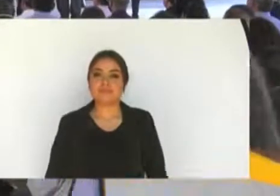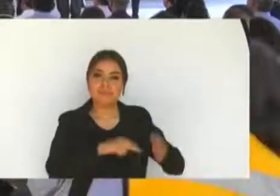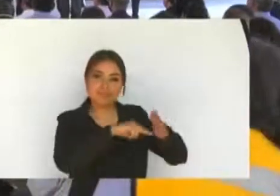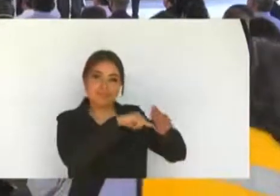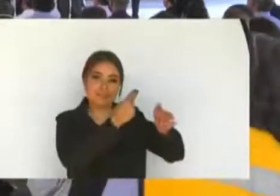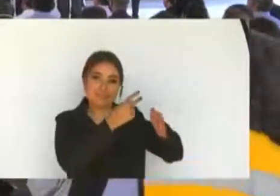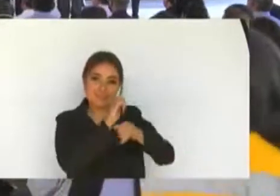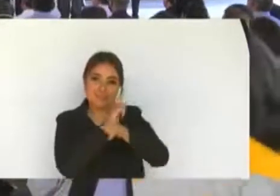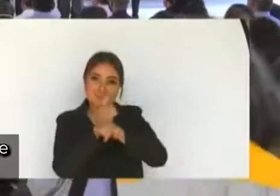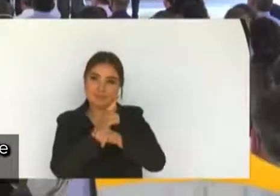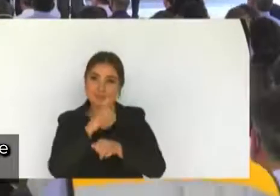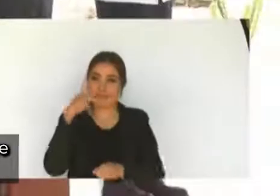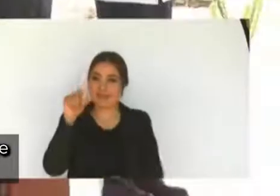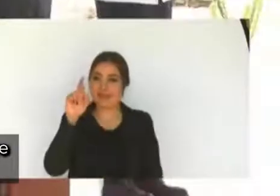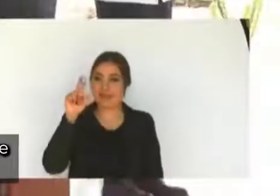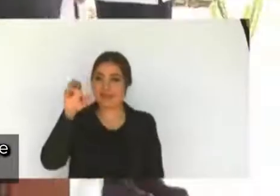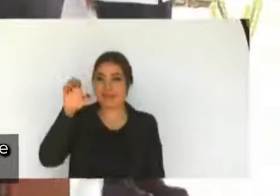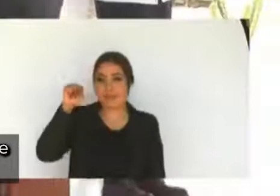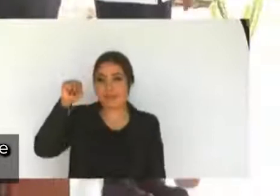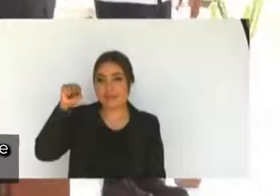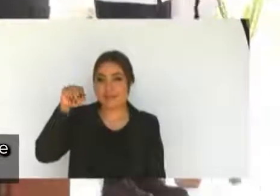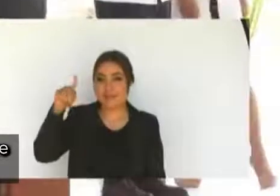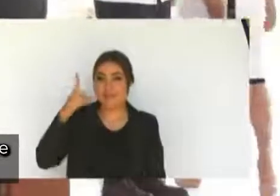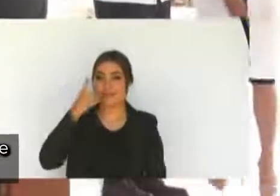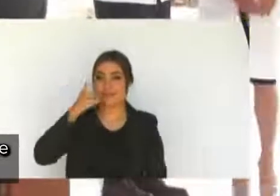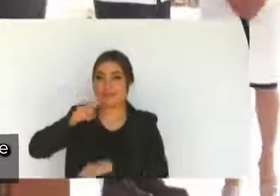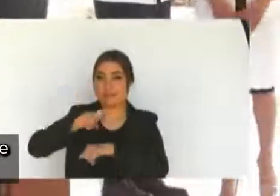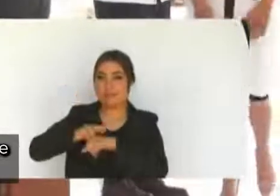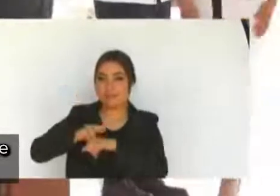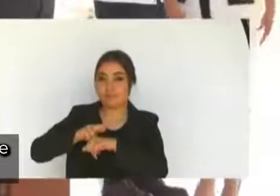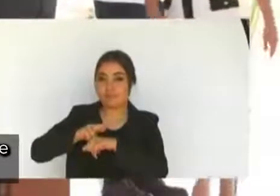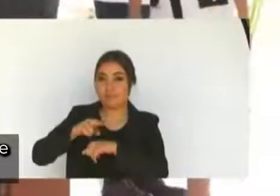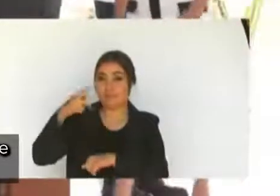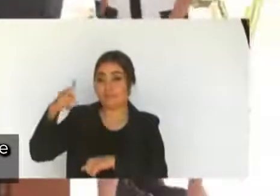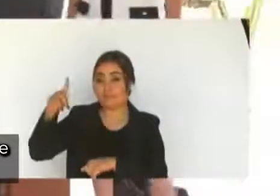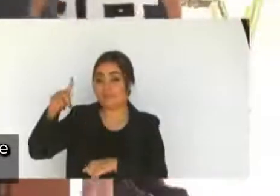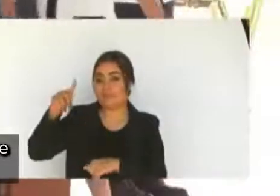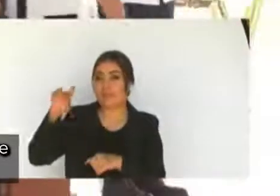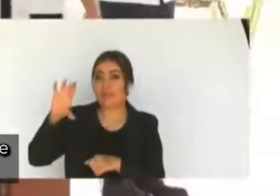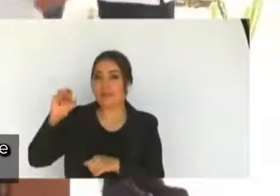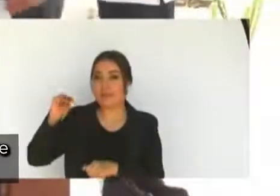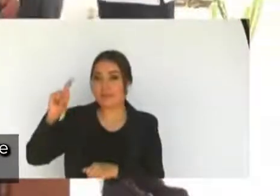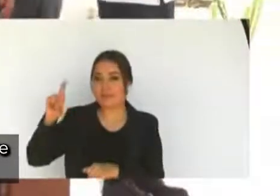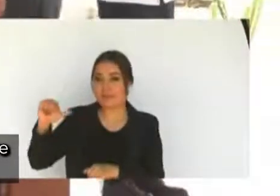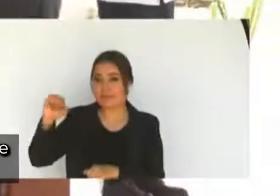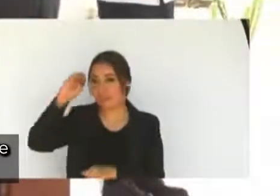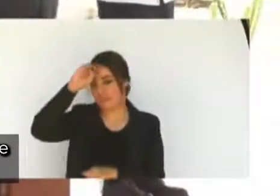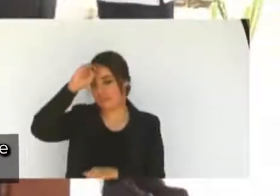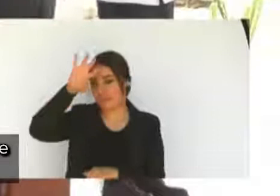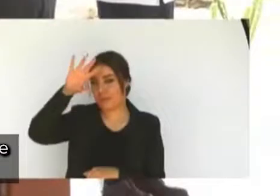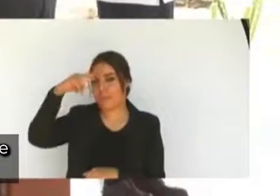para tomar decisiones audaces, la disposición de construir en el diálogo siempre los puentes de plata que son necesarios,